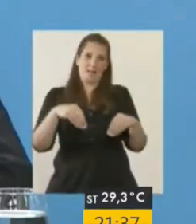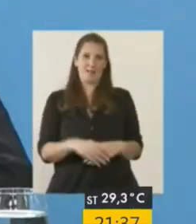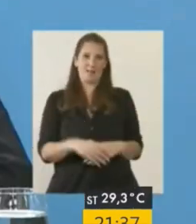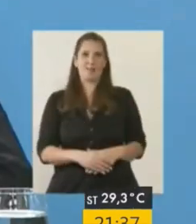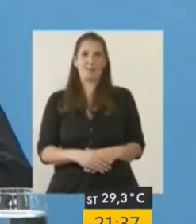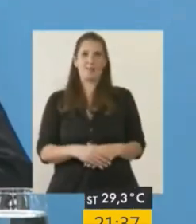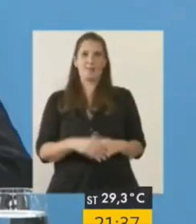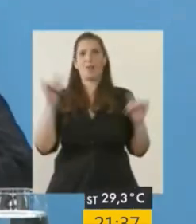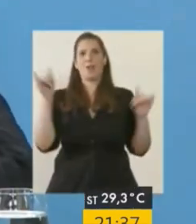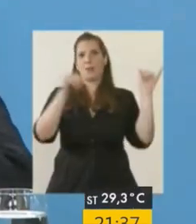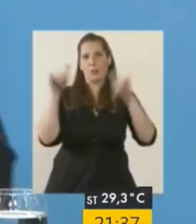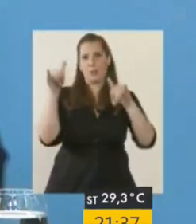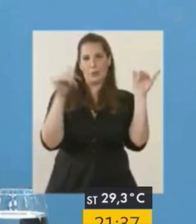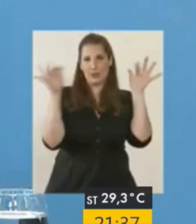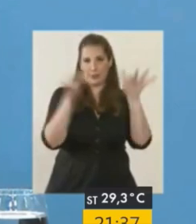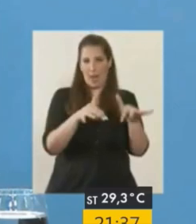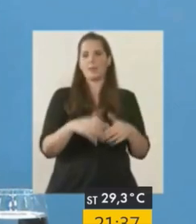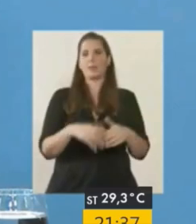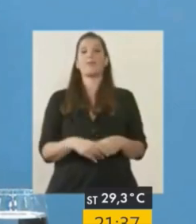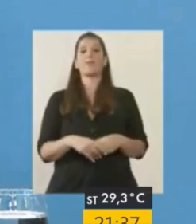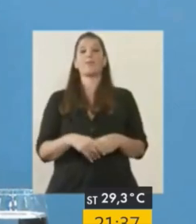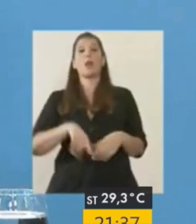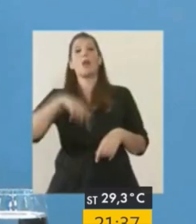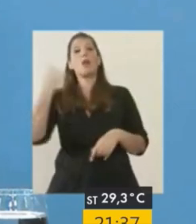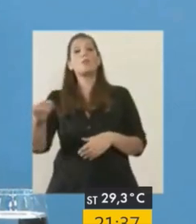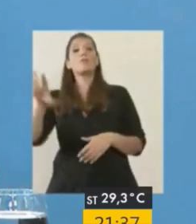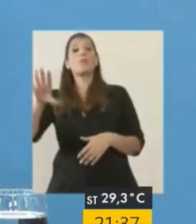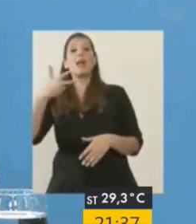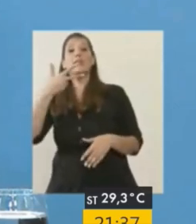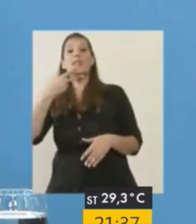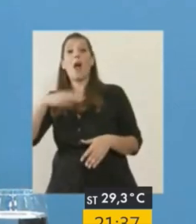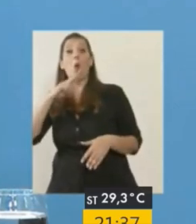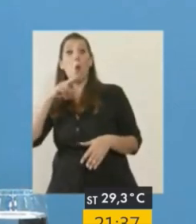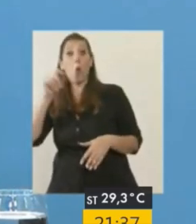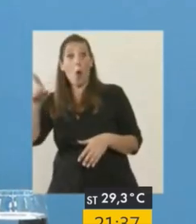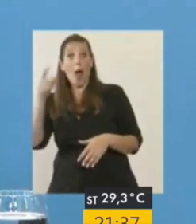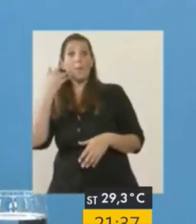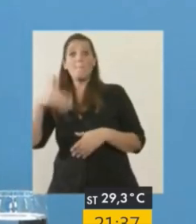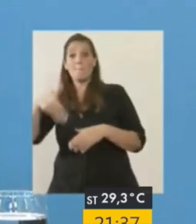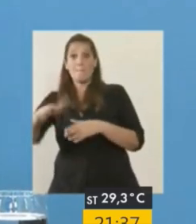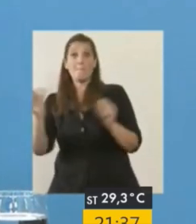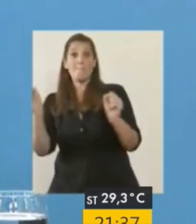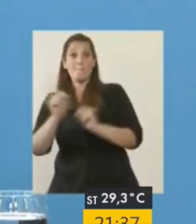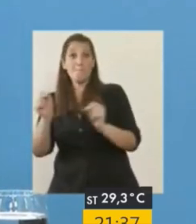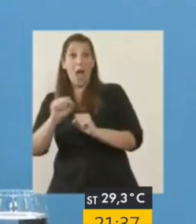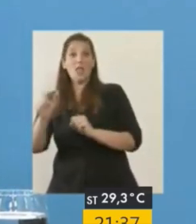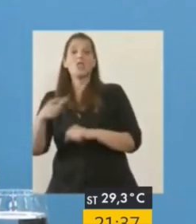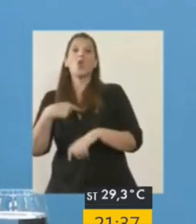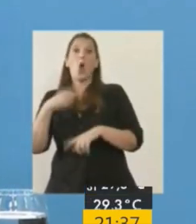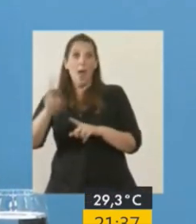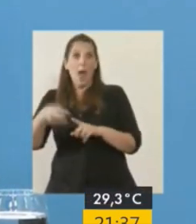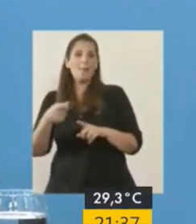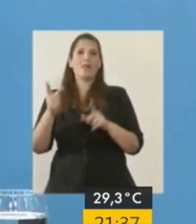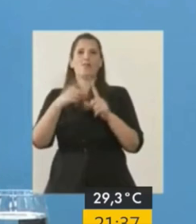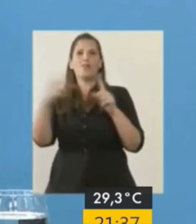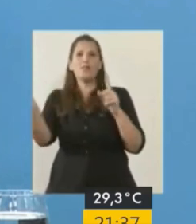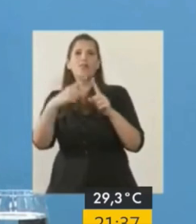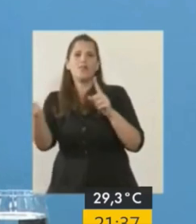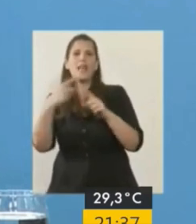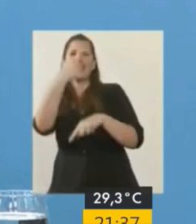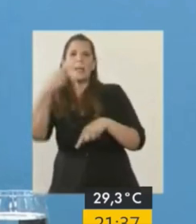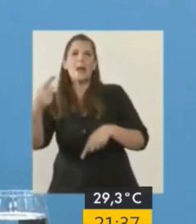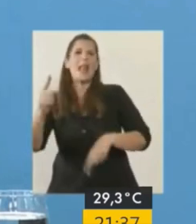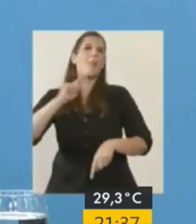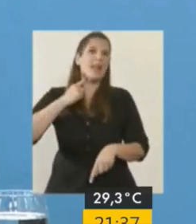En San Juan, estamos haciendo un importante incremento, que desde mayo se incrementan las frecuencias semanales de 13 a 16, y a partir de